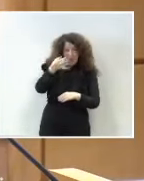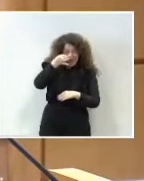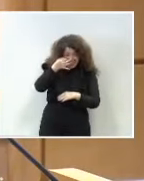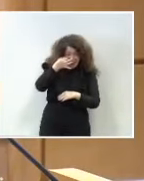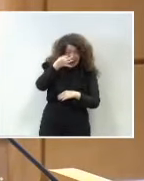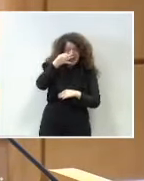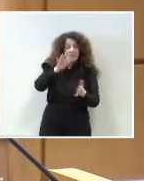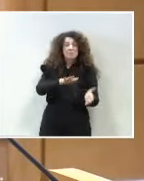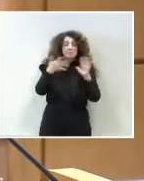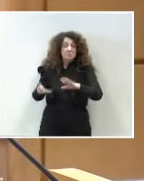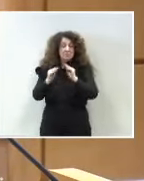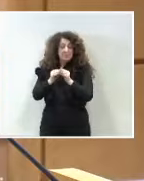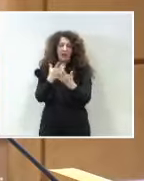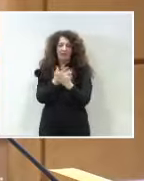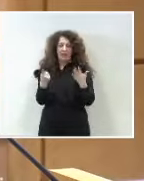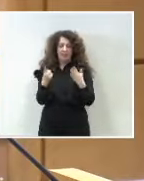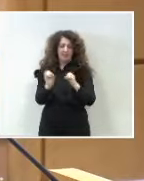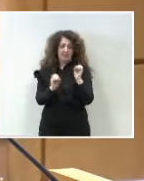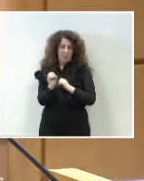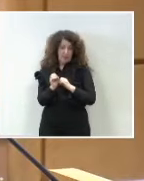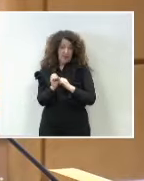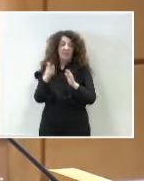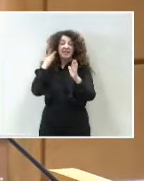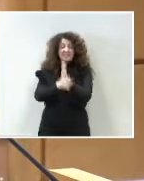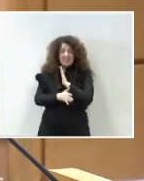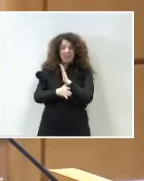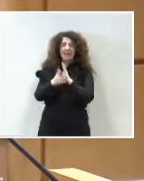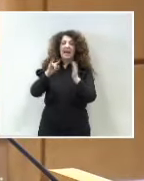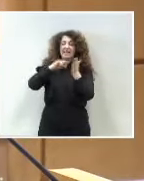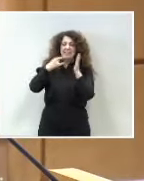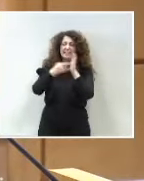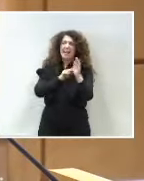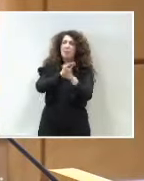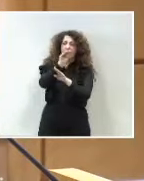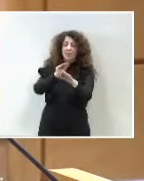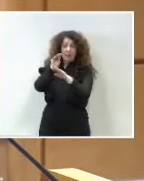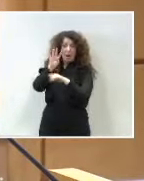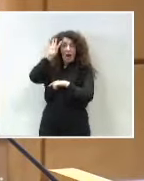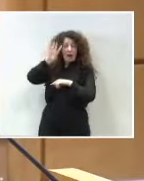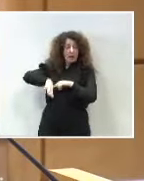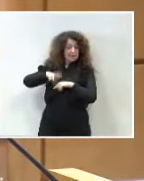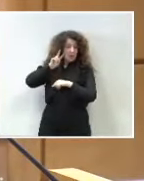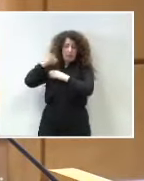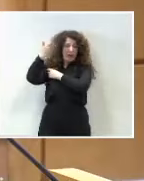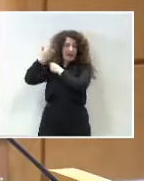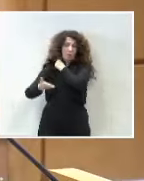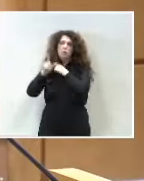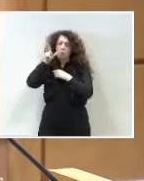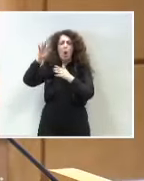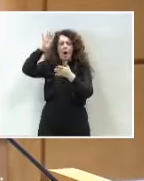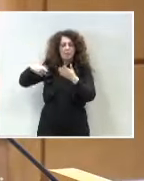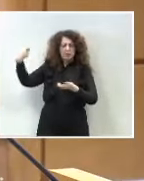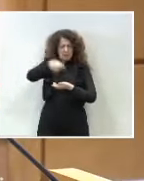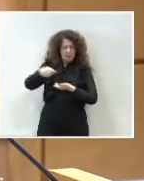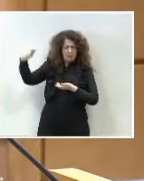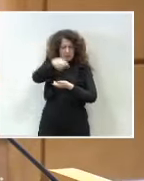decimos que el sistema de financiación no es justo con los catalanes porque el dinero se va y no vuelve, si encima el